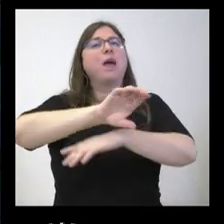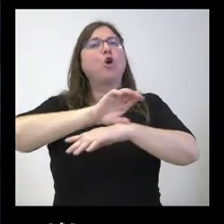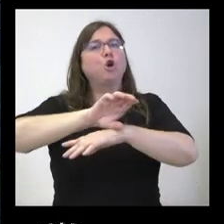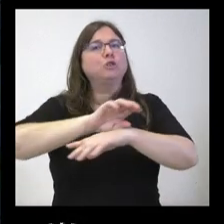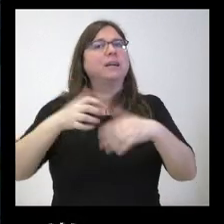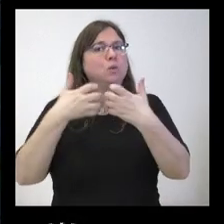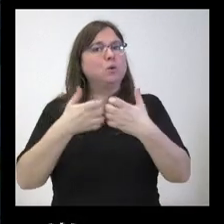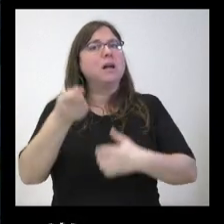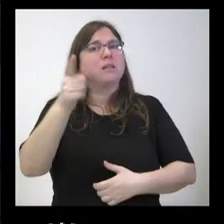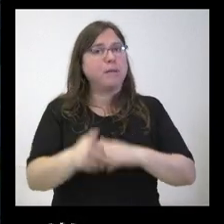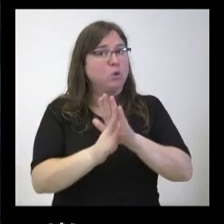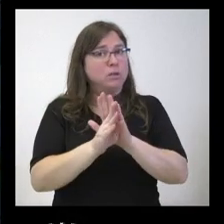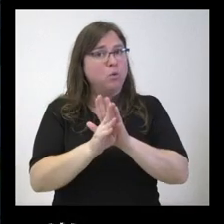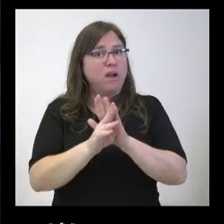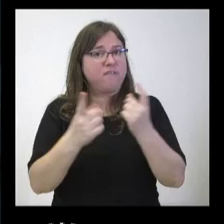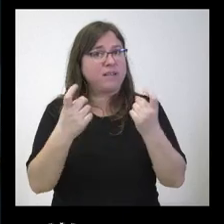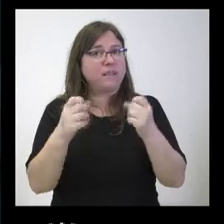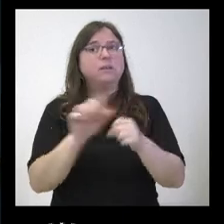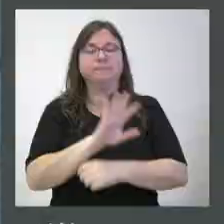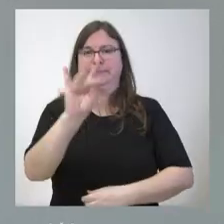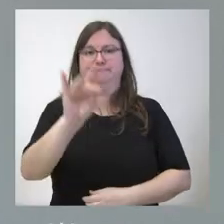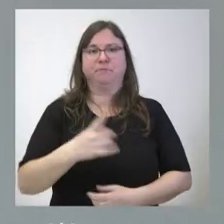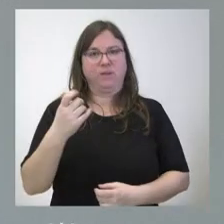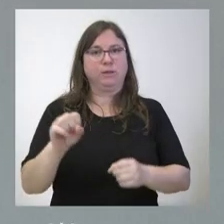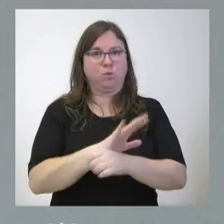industria ese también continúa vacante o no si verdad